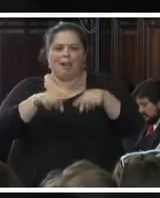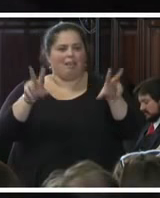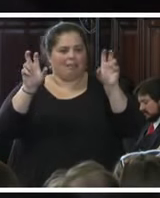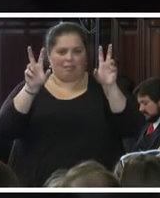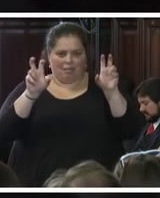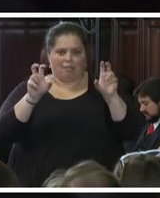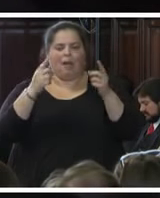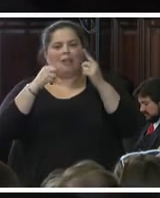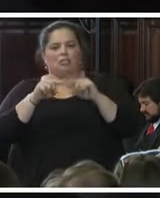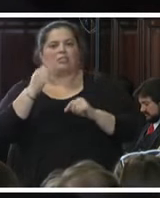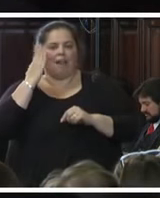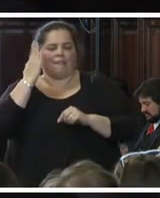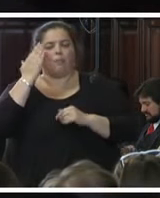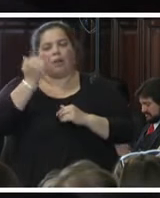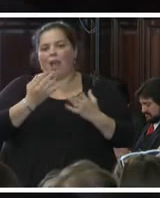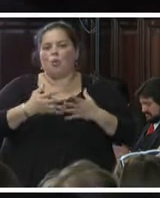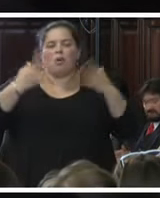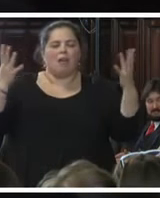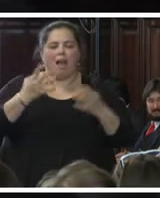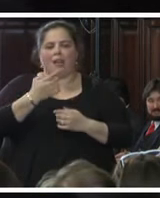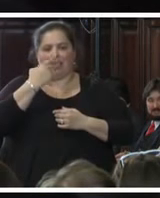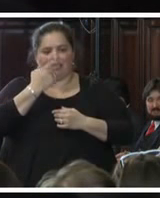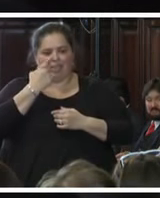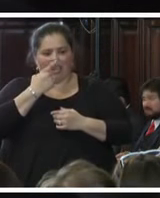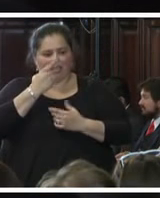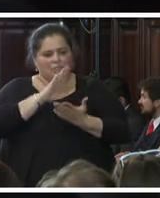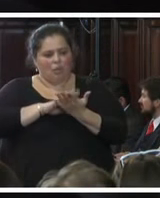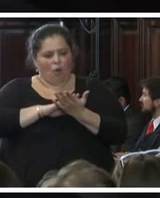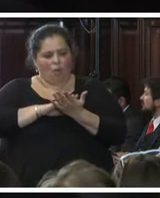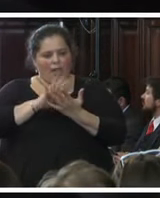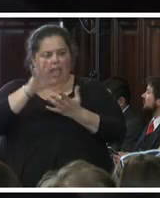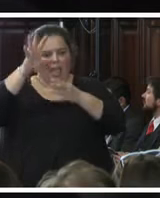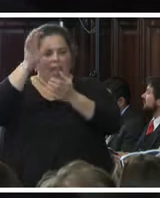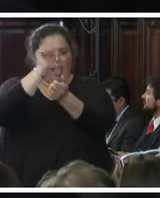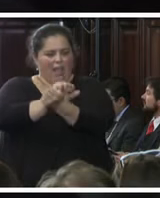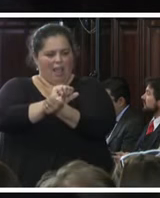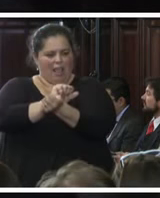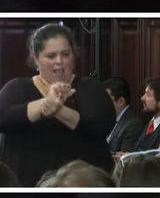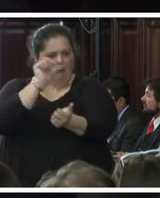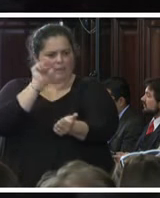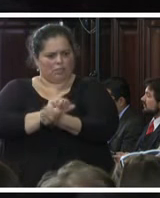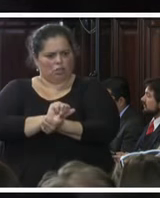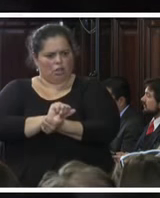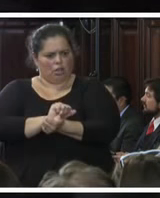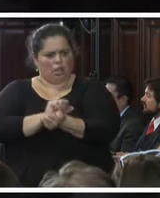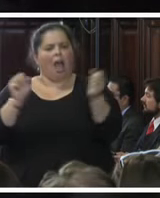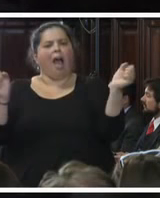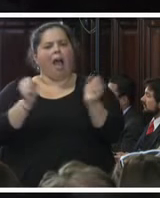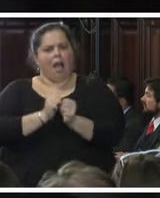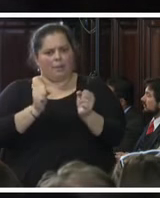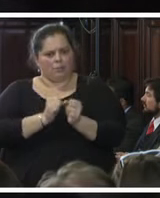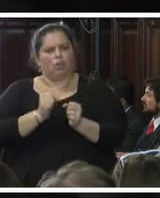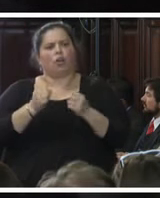interés por el tema de aprensiones, no basta consignar, lo han dicho ustedes varias veces y tienen toda la razón,